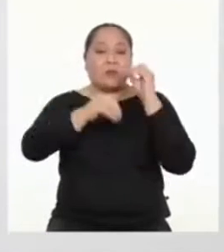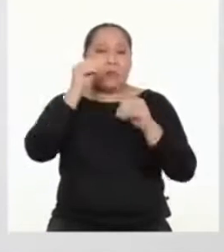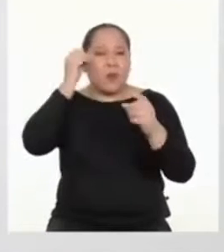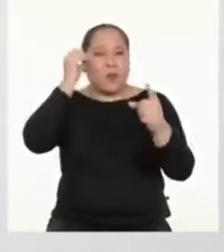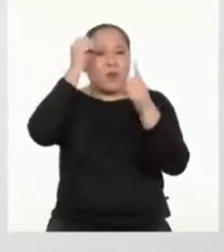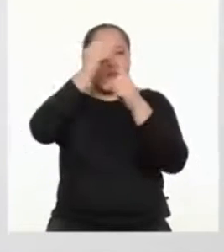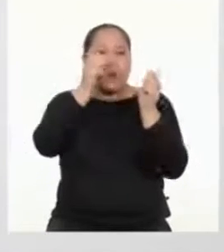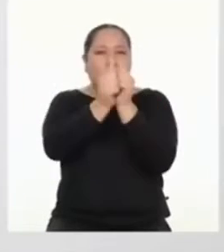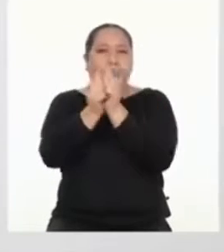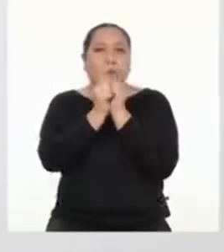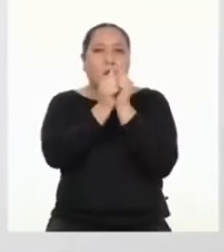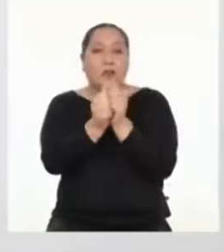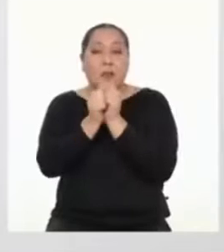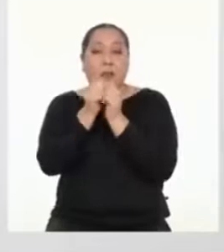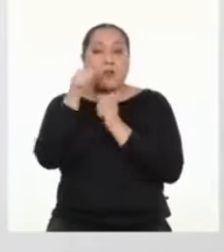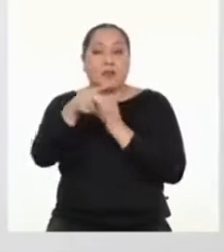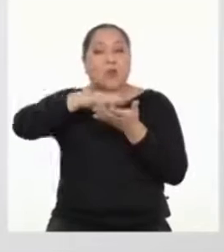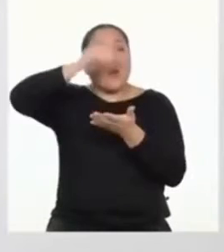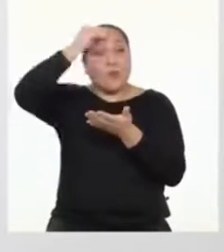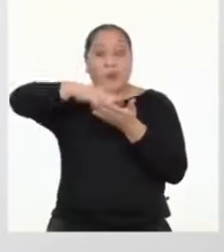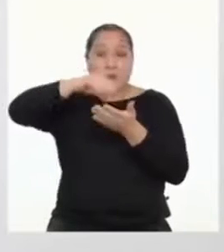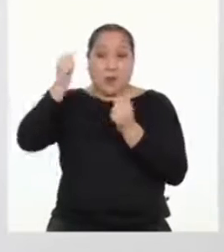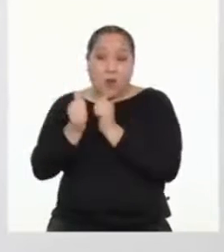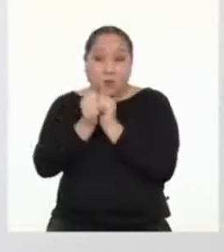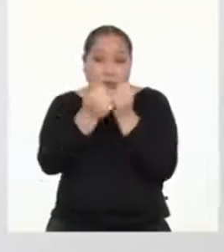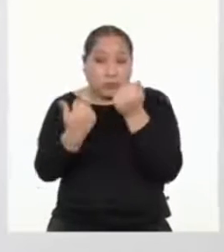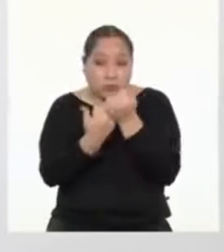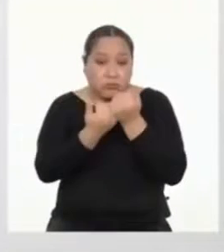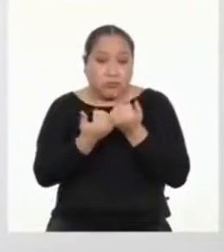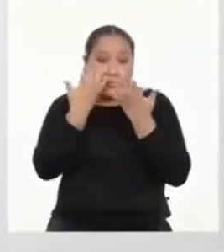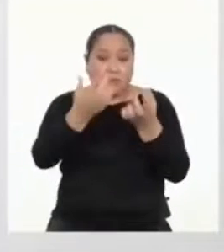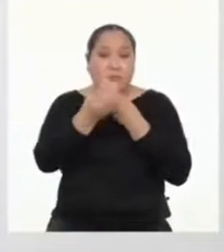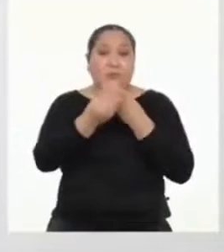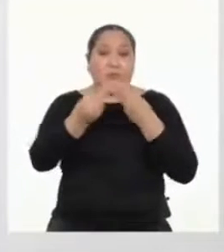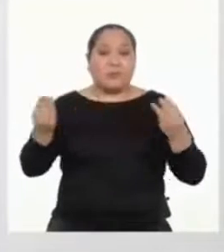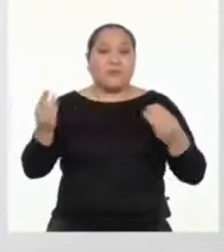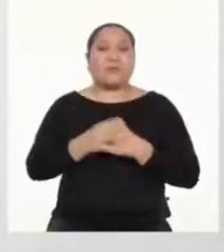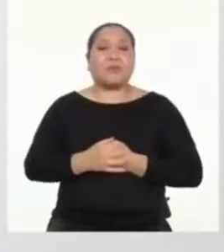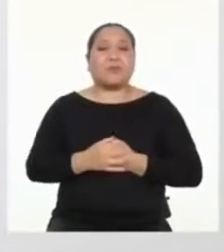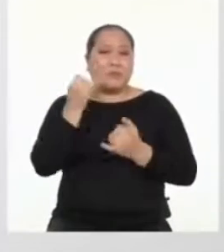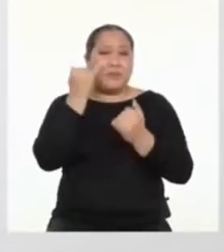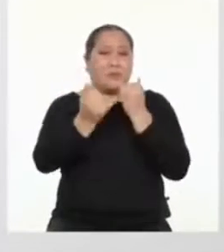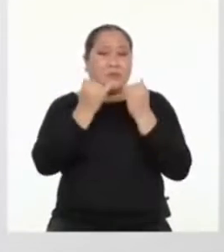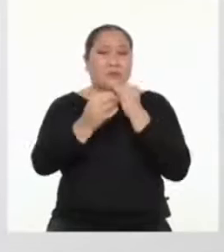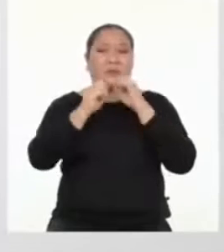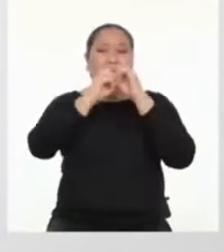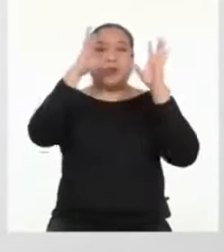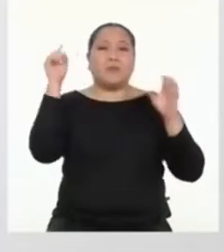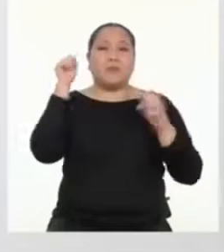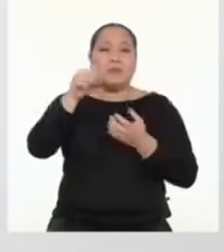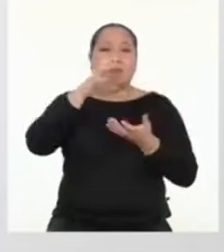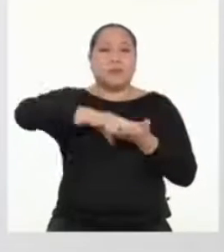acompañarlas y acompañarlos en su aprendizaje. De facilitarles herramientas. Pero al final del día, el